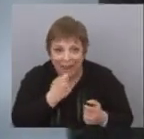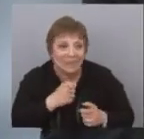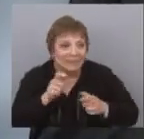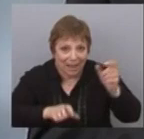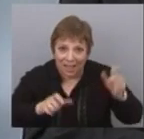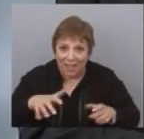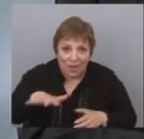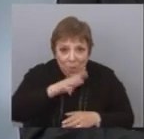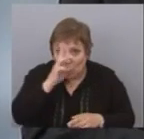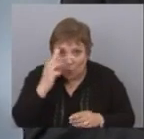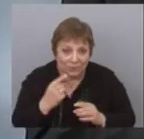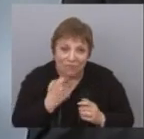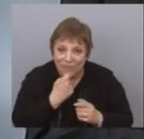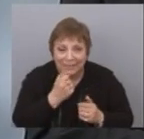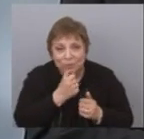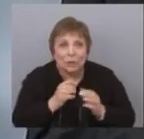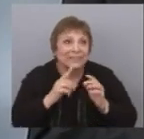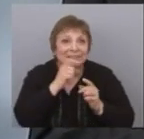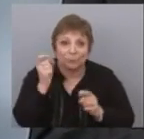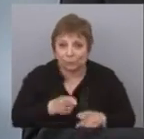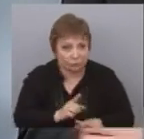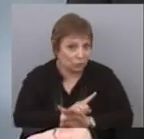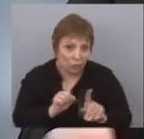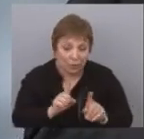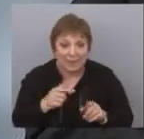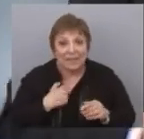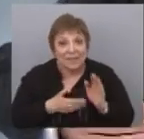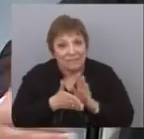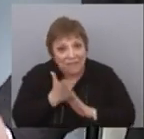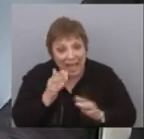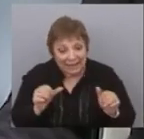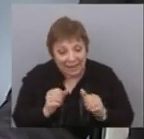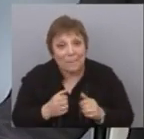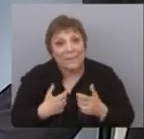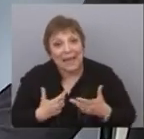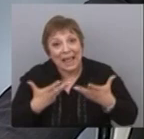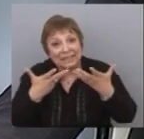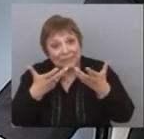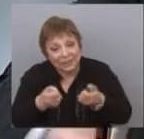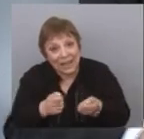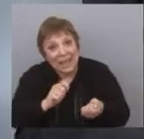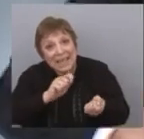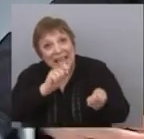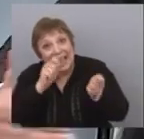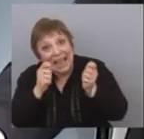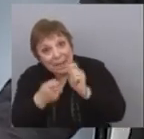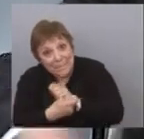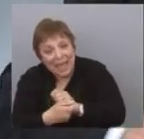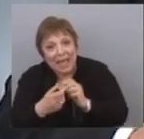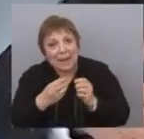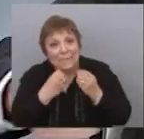Lo que tenemos que hacer y lo que vamos a hacer como propuesta concreta para ayudar a esa transformación productiva del Uruguay es